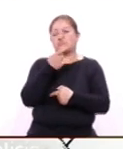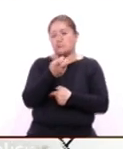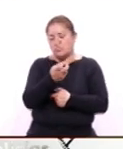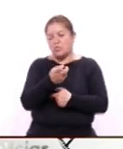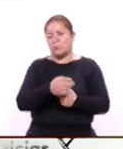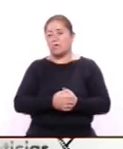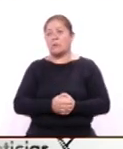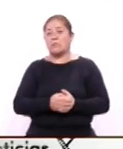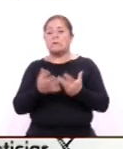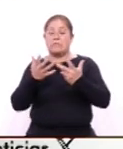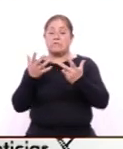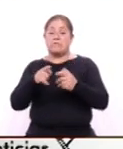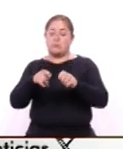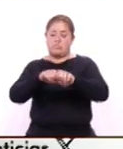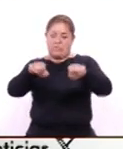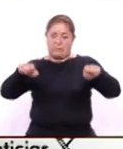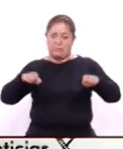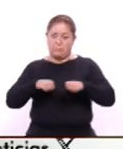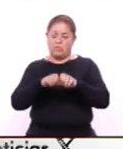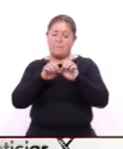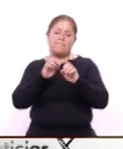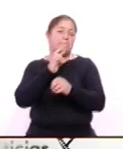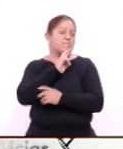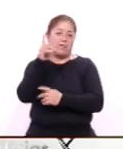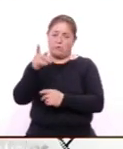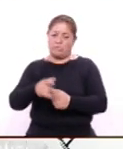un equipo más eficiente